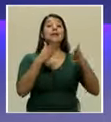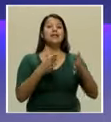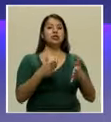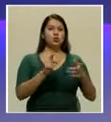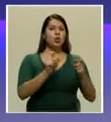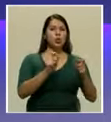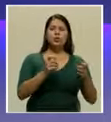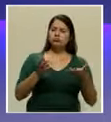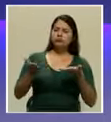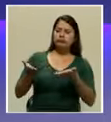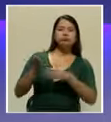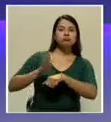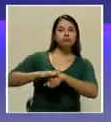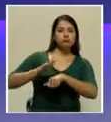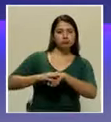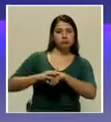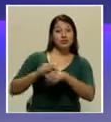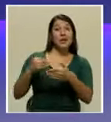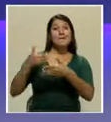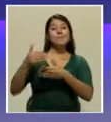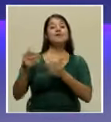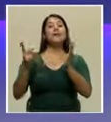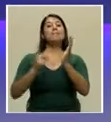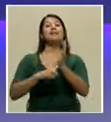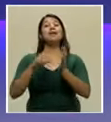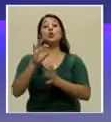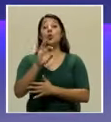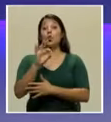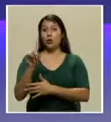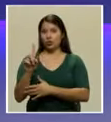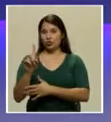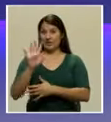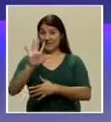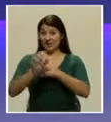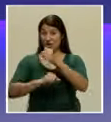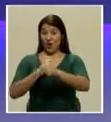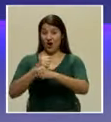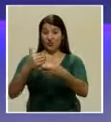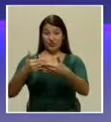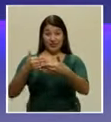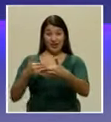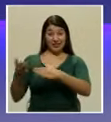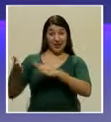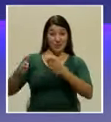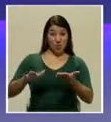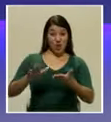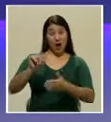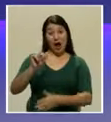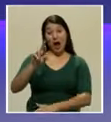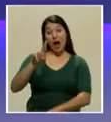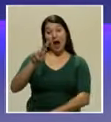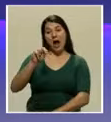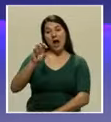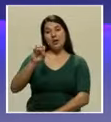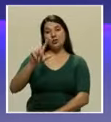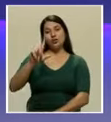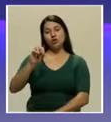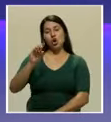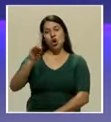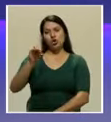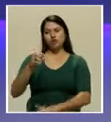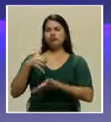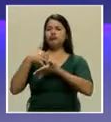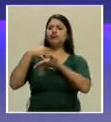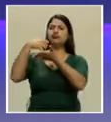autorizó. En 1991, cinco años antes de morir, don Arnoldo recibió el máximo